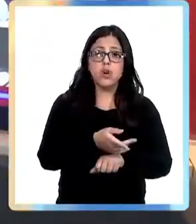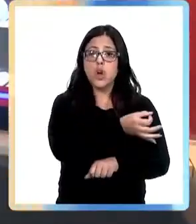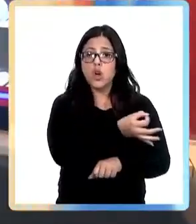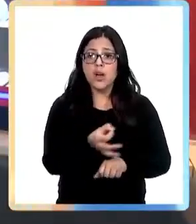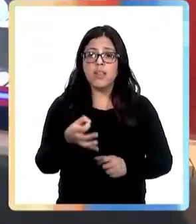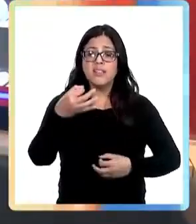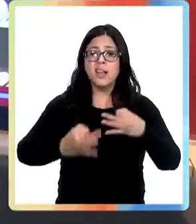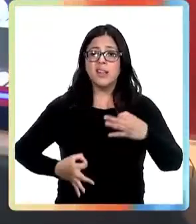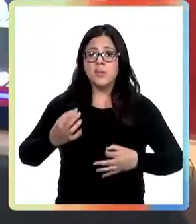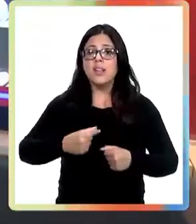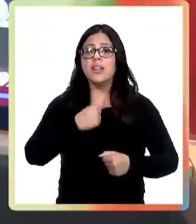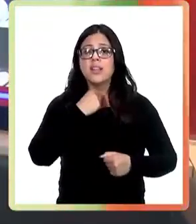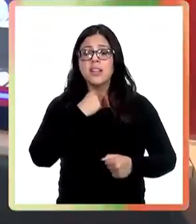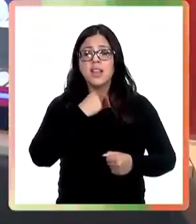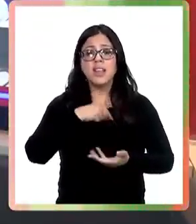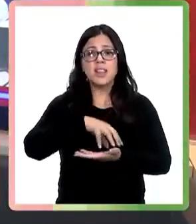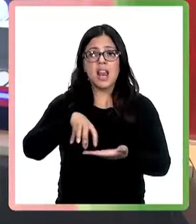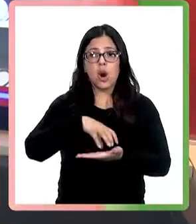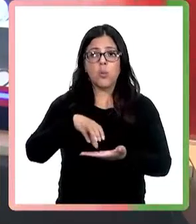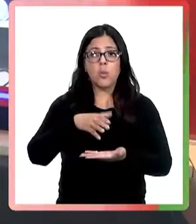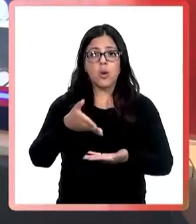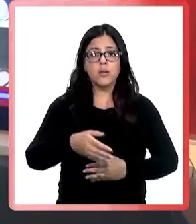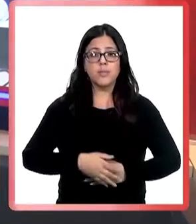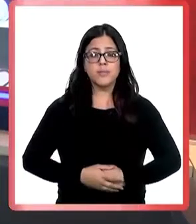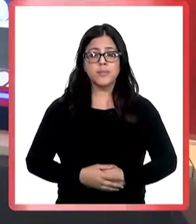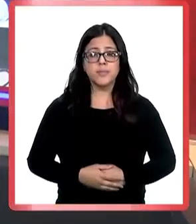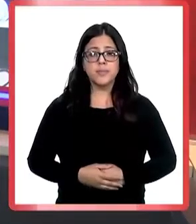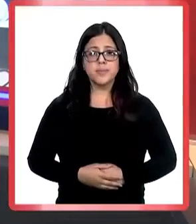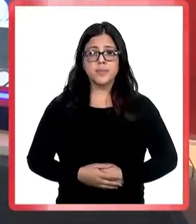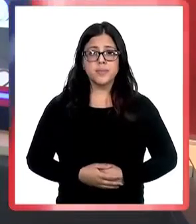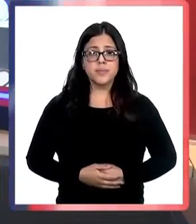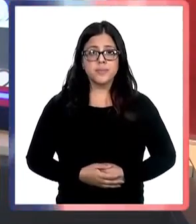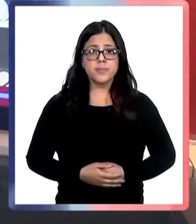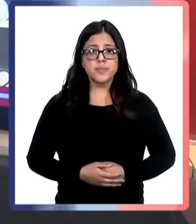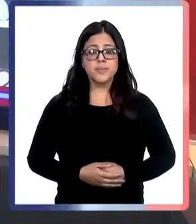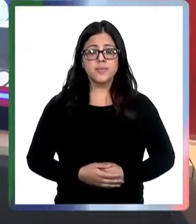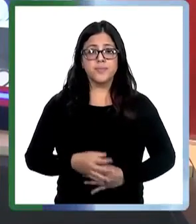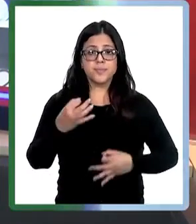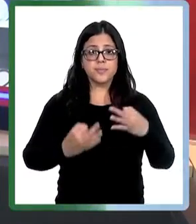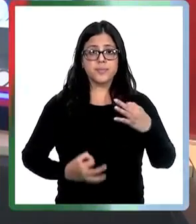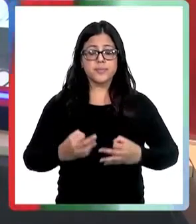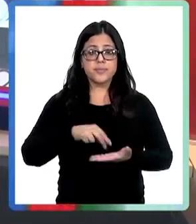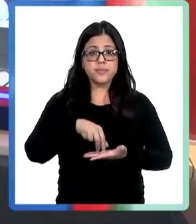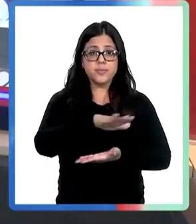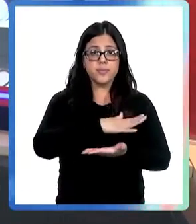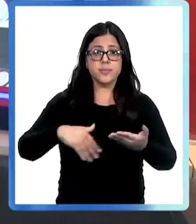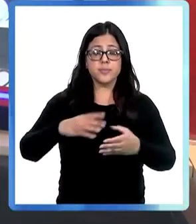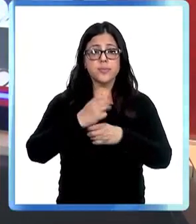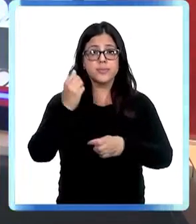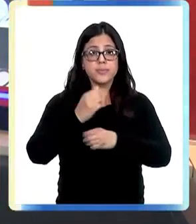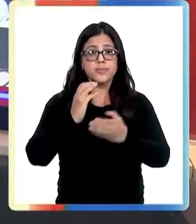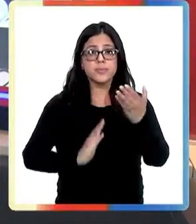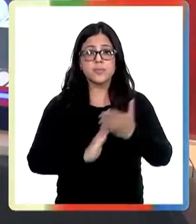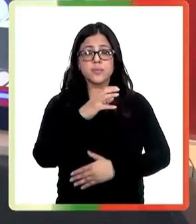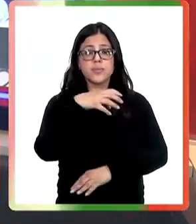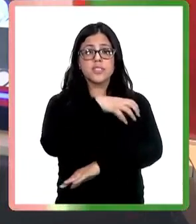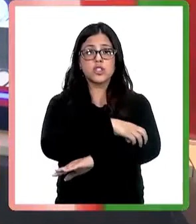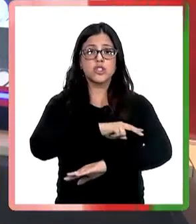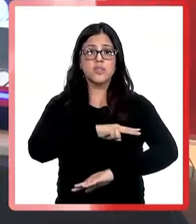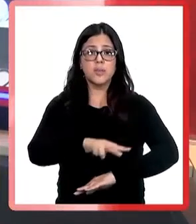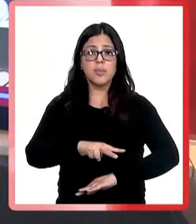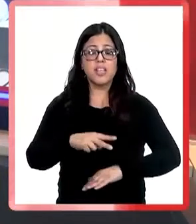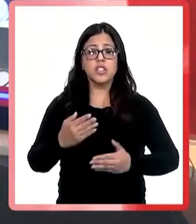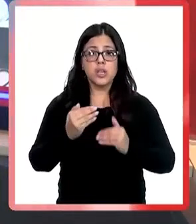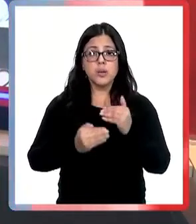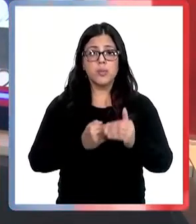Con un juicio en la ciudad de Los Andes comenzó en la región de Valparaíso la implementación de la ley 21.057 que